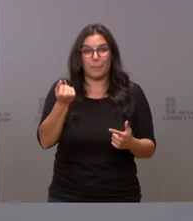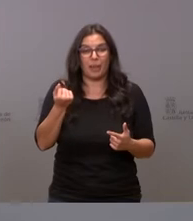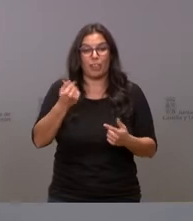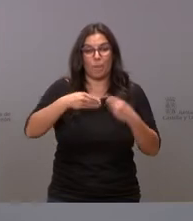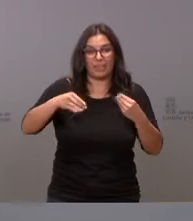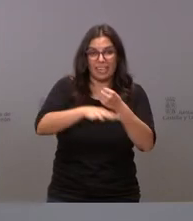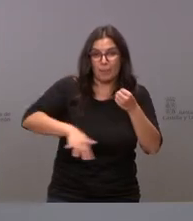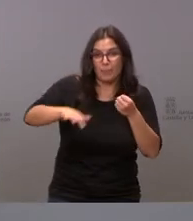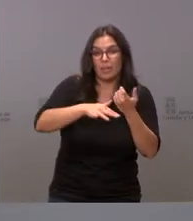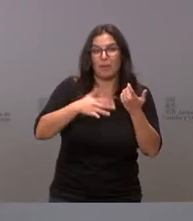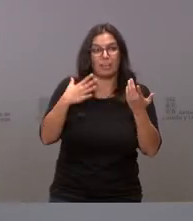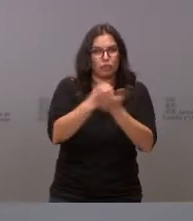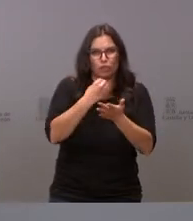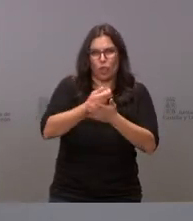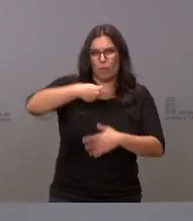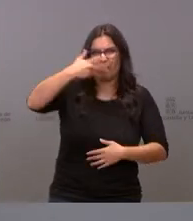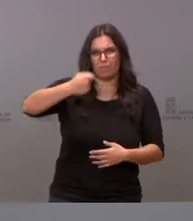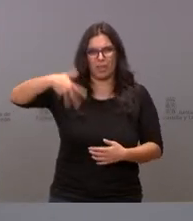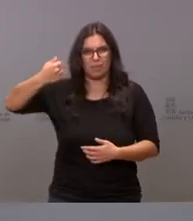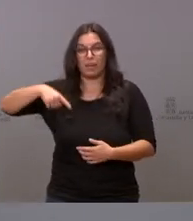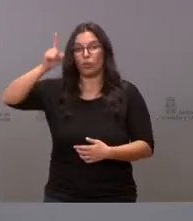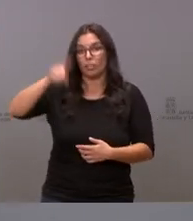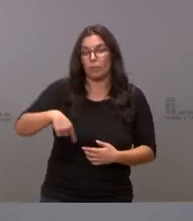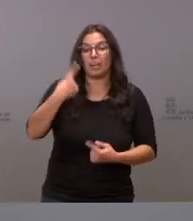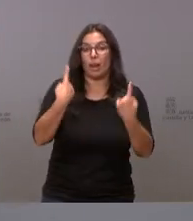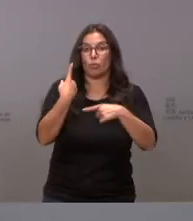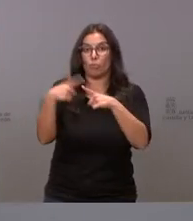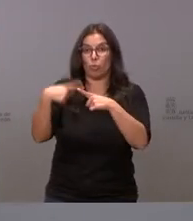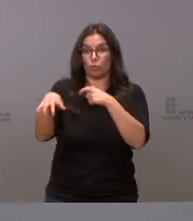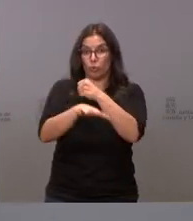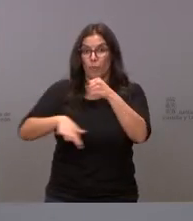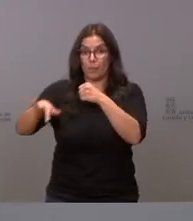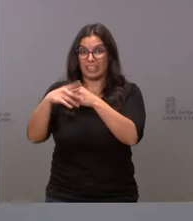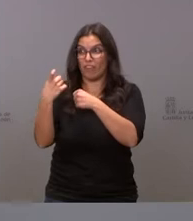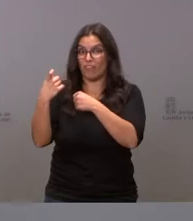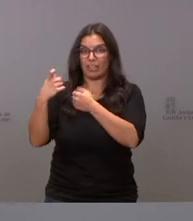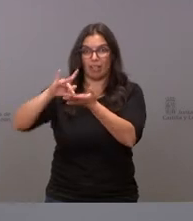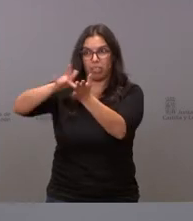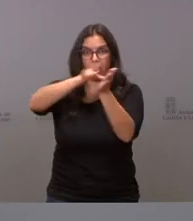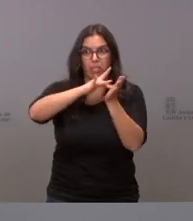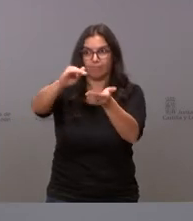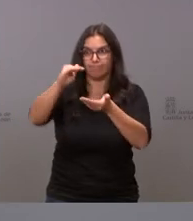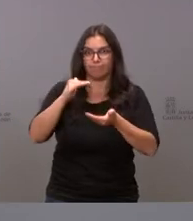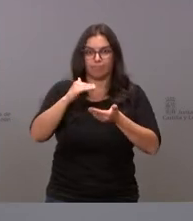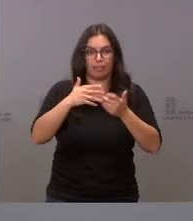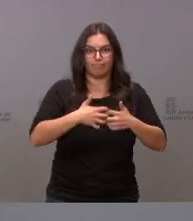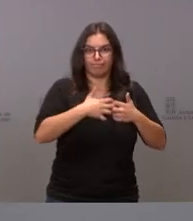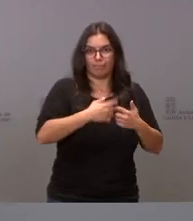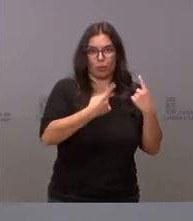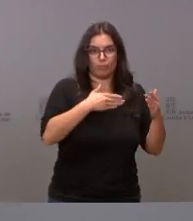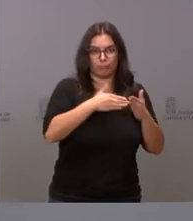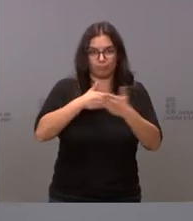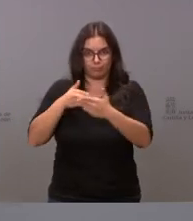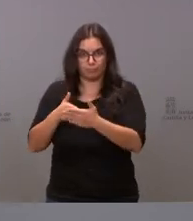materias primas o con la dificultad de abastecimiento de algunos productos esenciales para el funcionamiento de algunas empresas lógicamente es un escenario